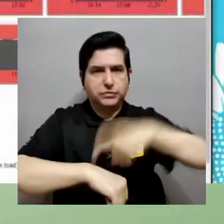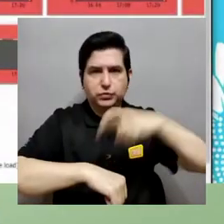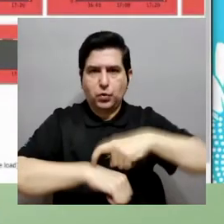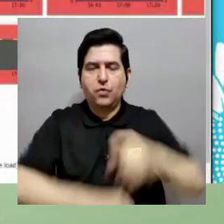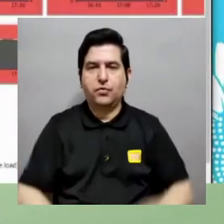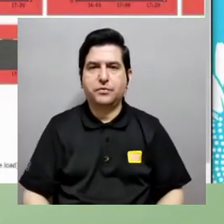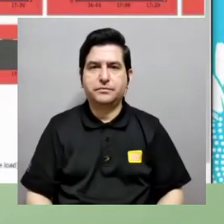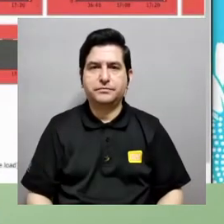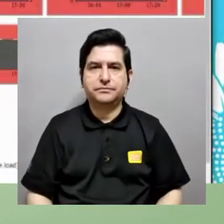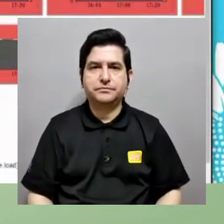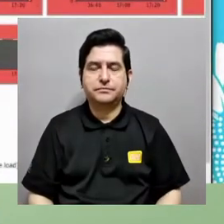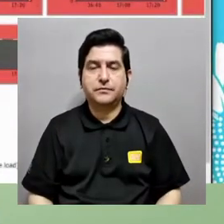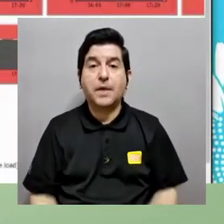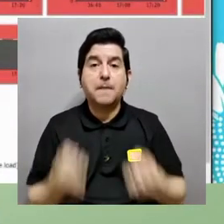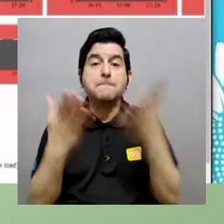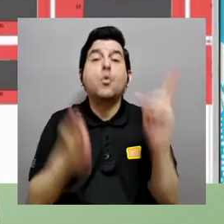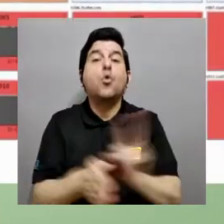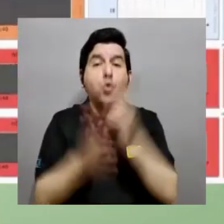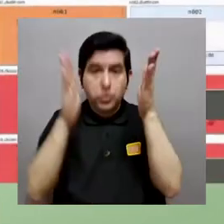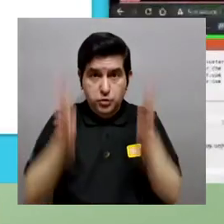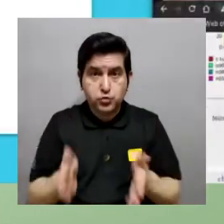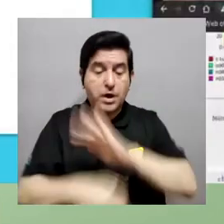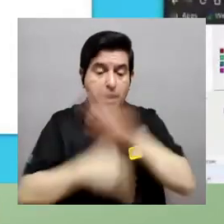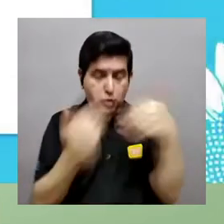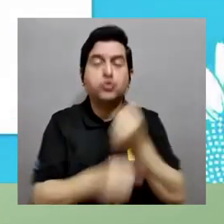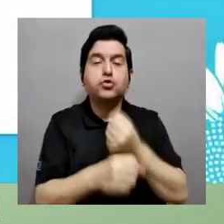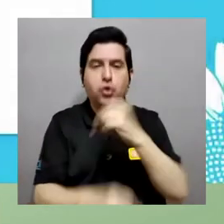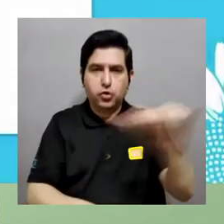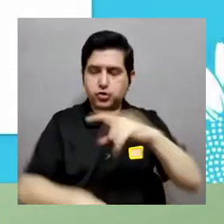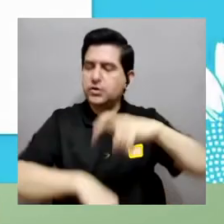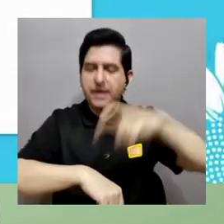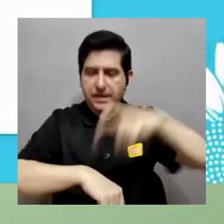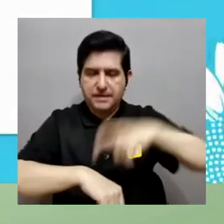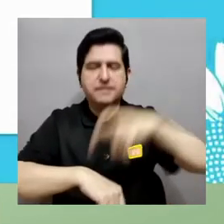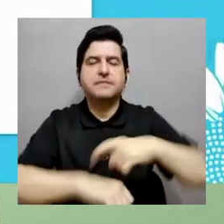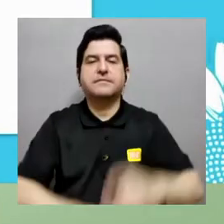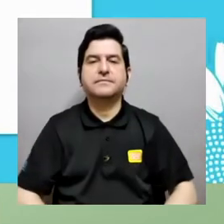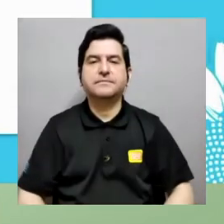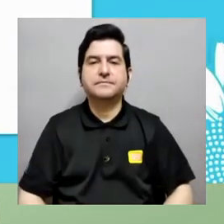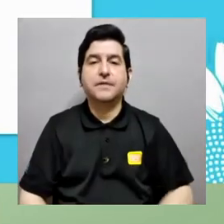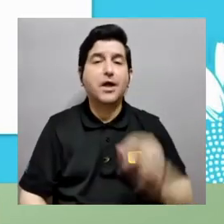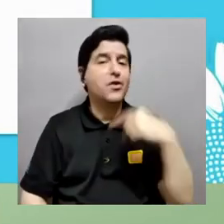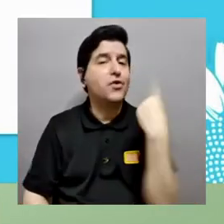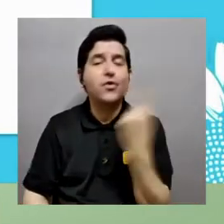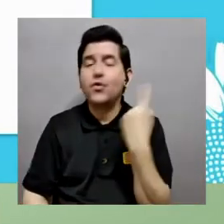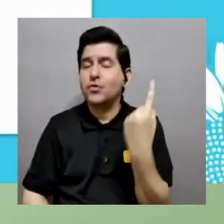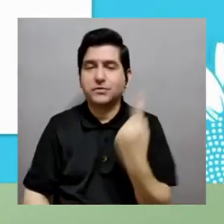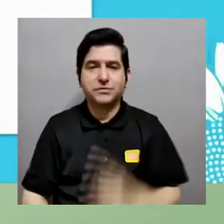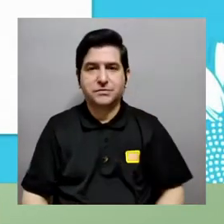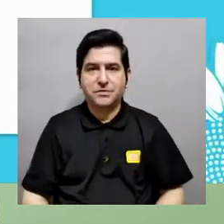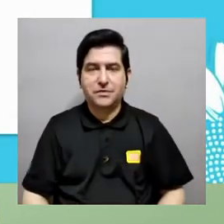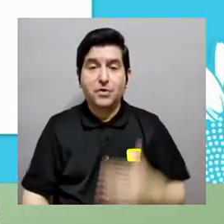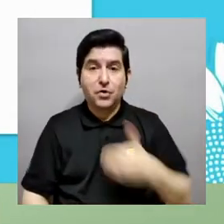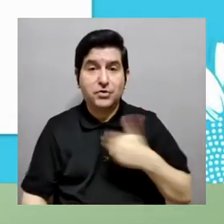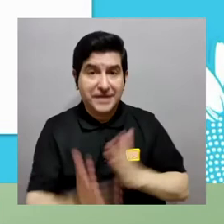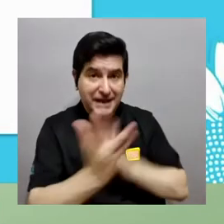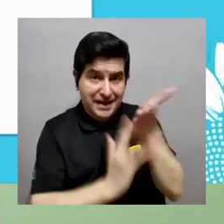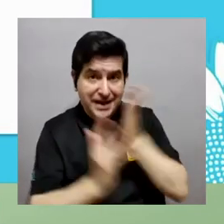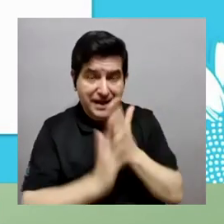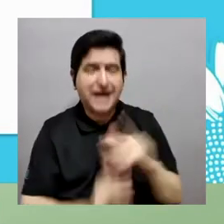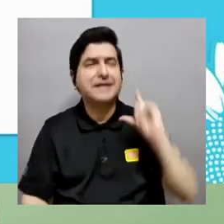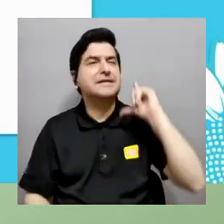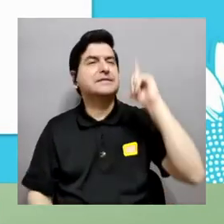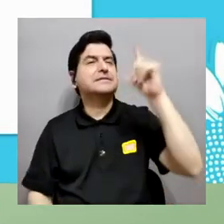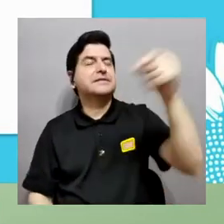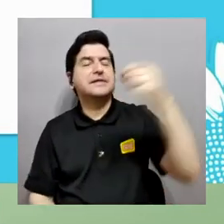nuevos a disueltos pero eso se puede ocupar en cualquier momento bueno es multiusurio como se pueden dar cuenta todos pueden estar trabajando al mismo tiempo